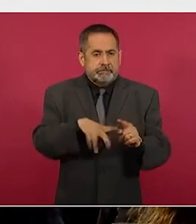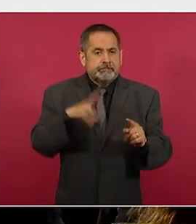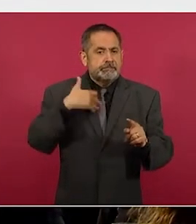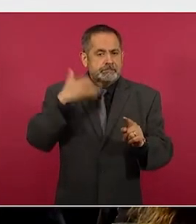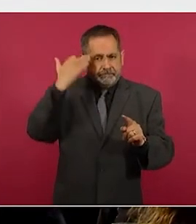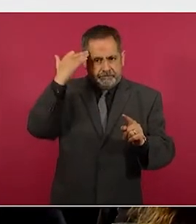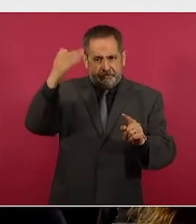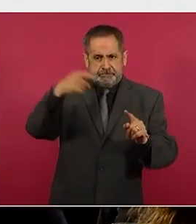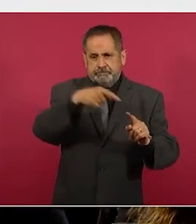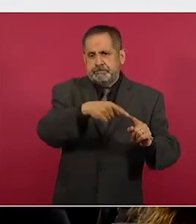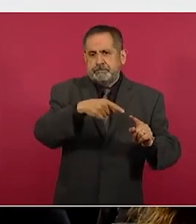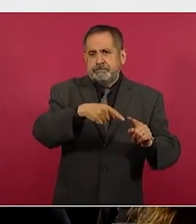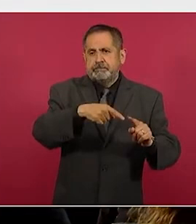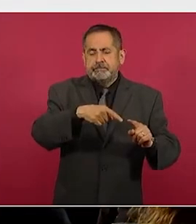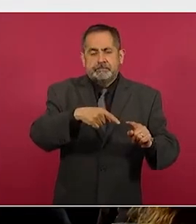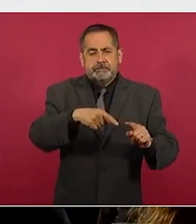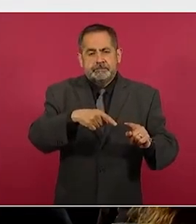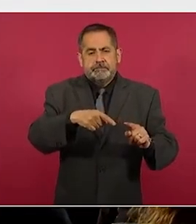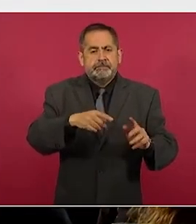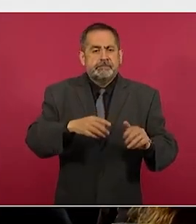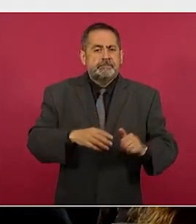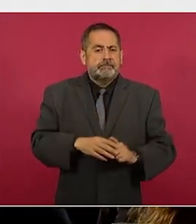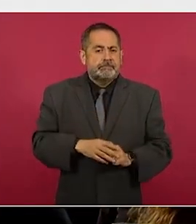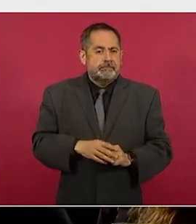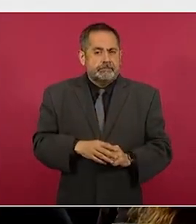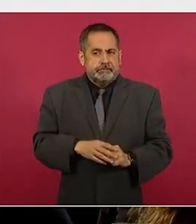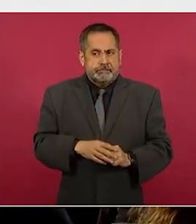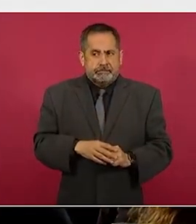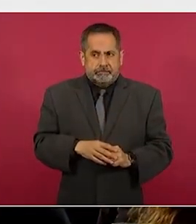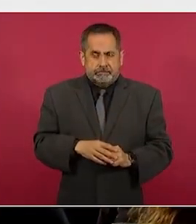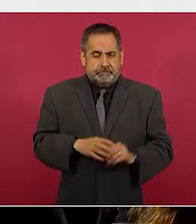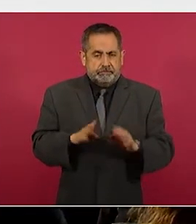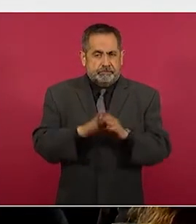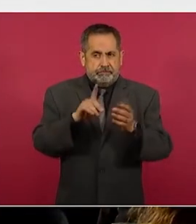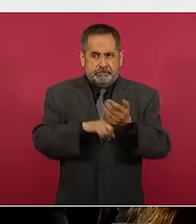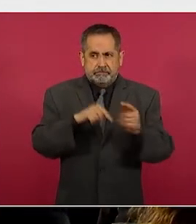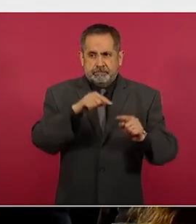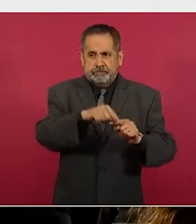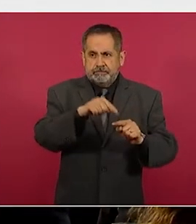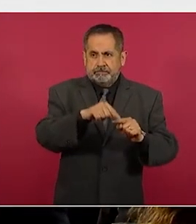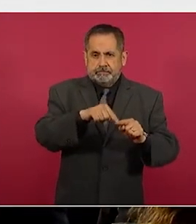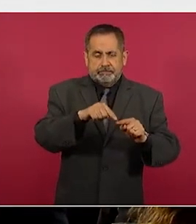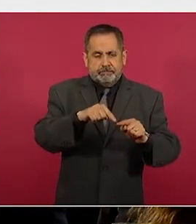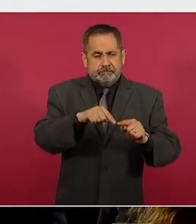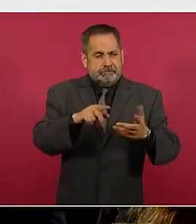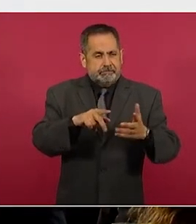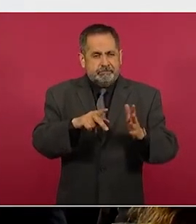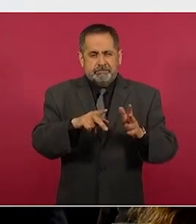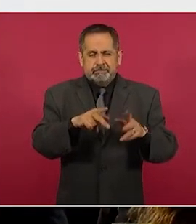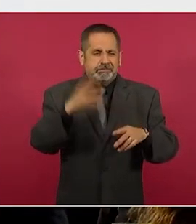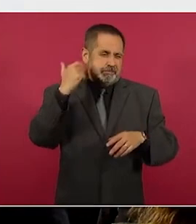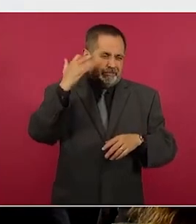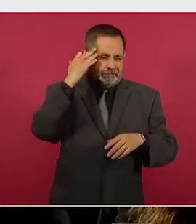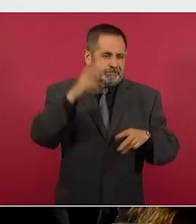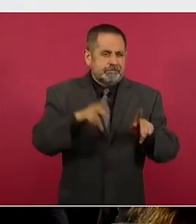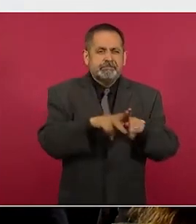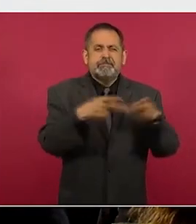como periódico oficial